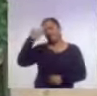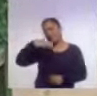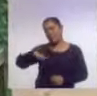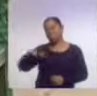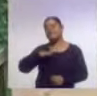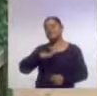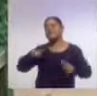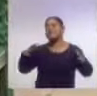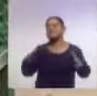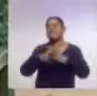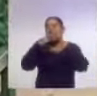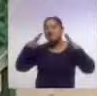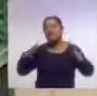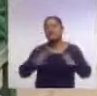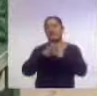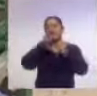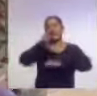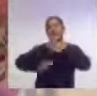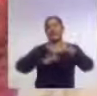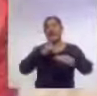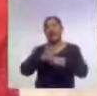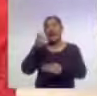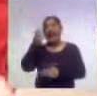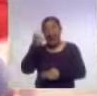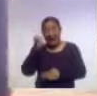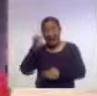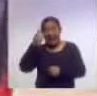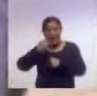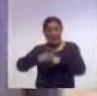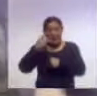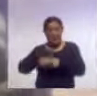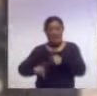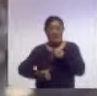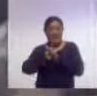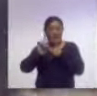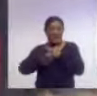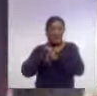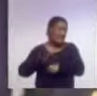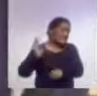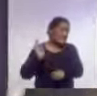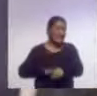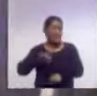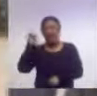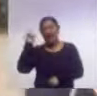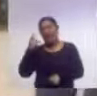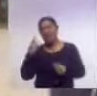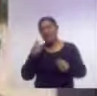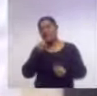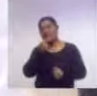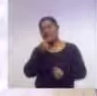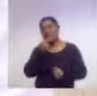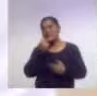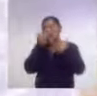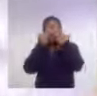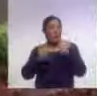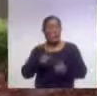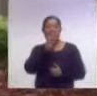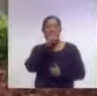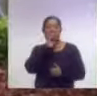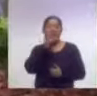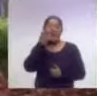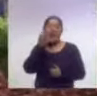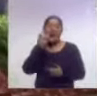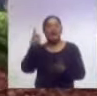mundiales y ahí viene la crisis de muchos huérfanos. Y es donde se retoman los derechos de los niños